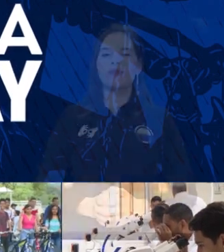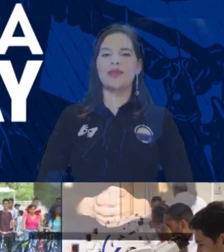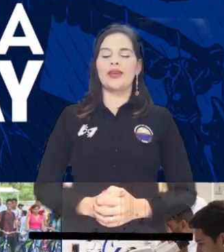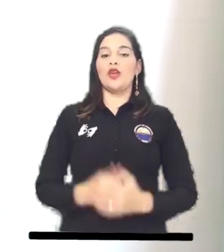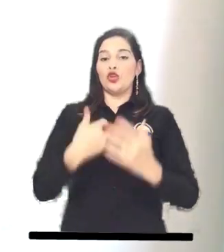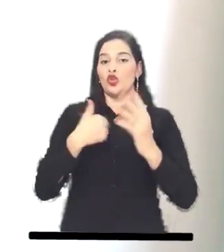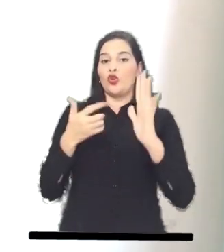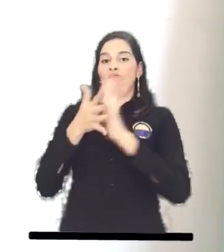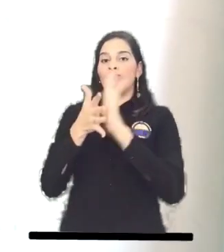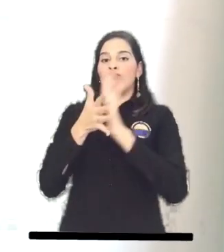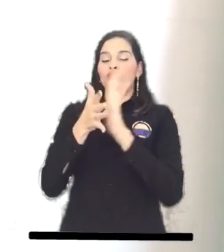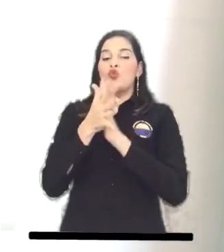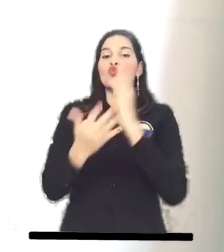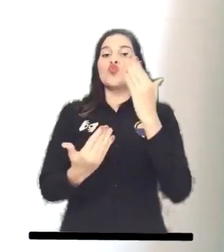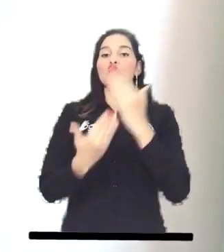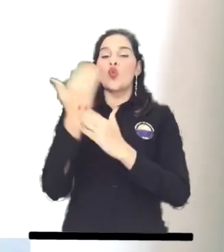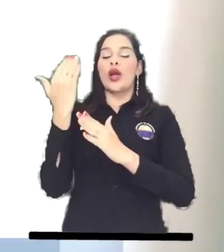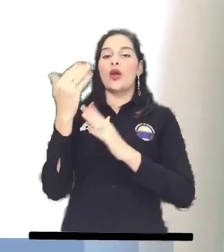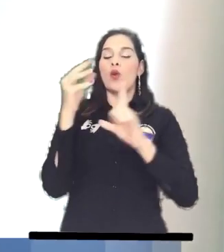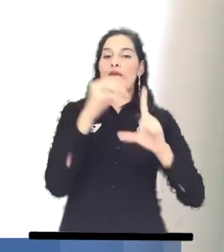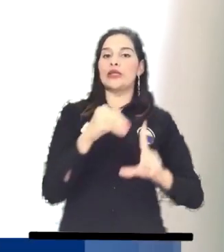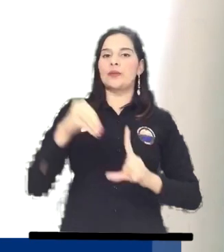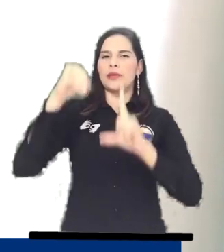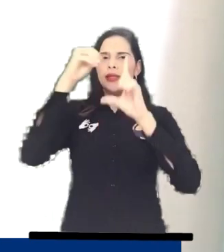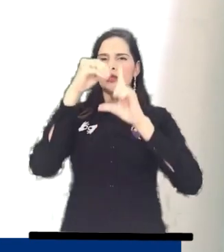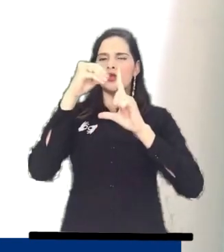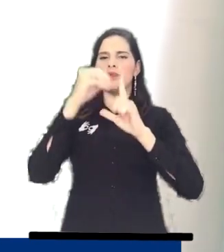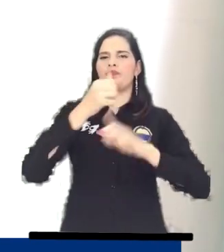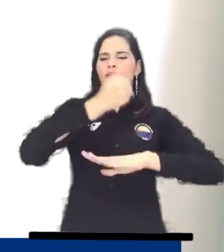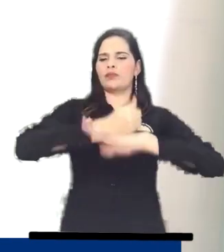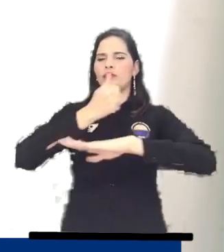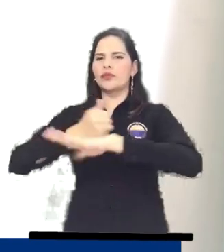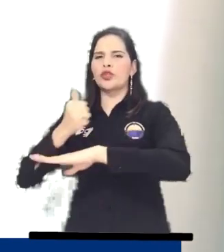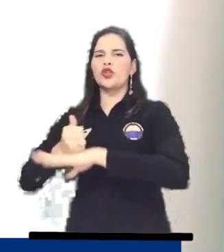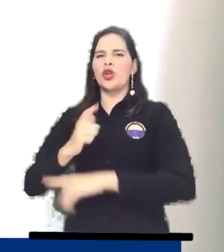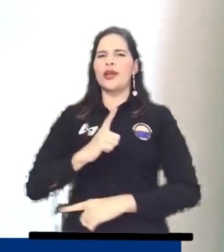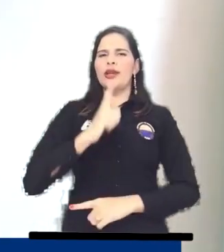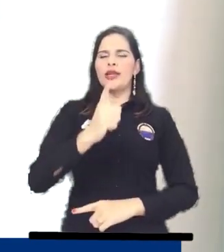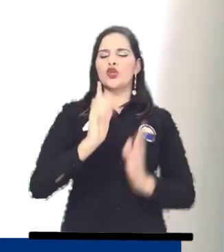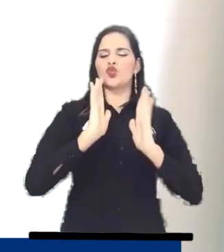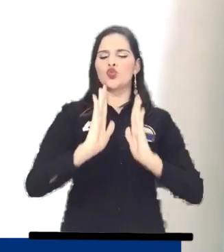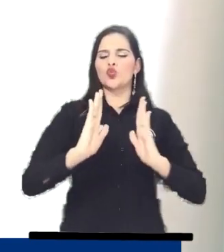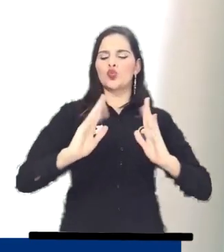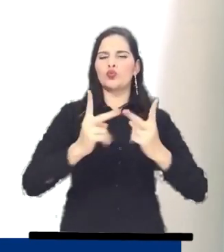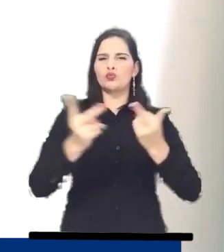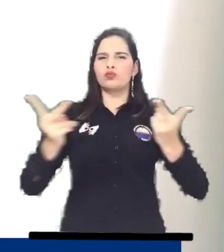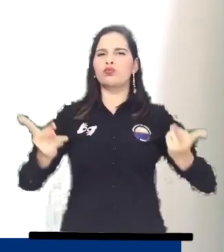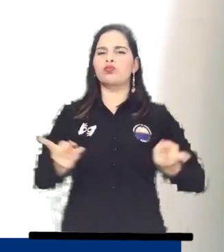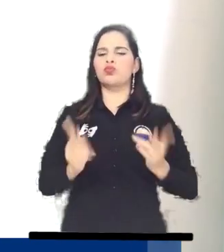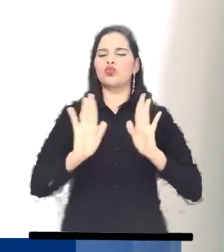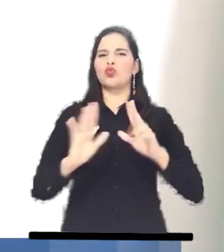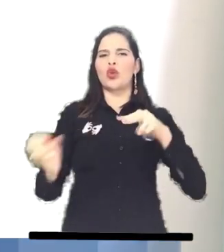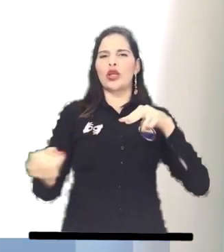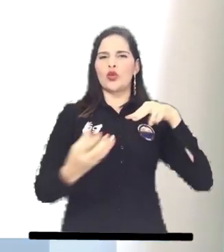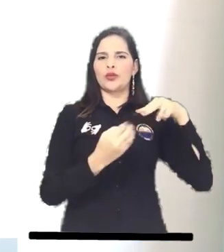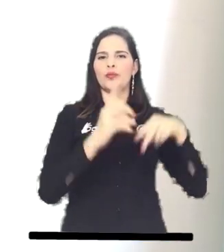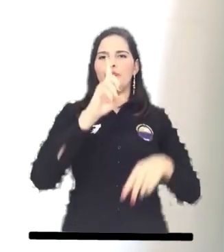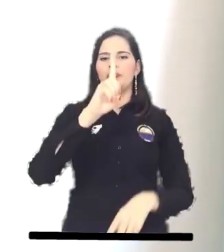Quiero hablarles de la especialización en dirección y liderazgo en organizaciones educativas